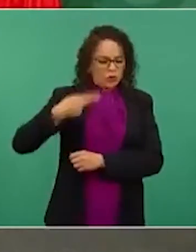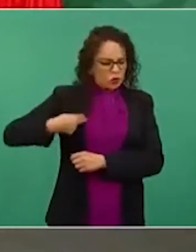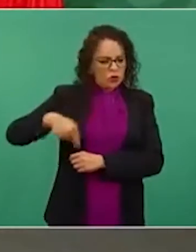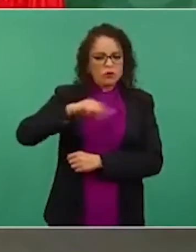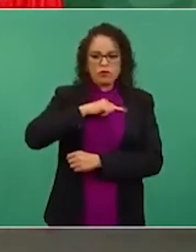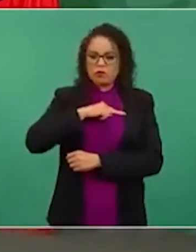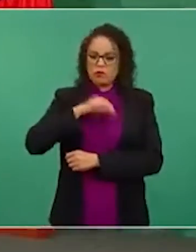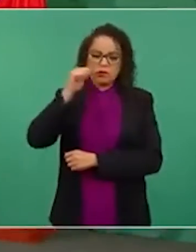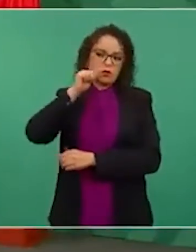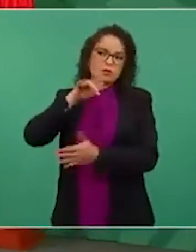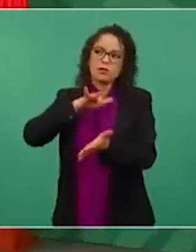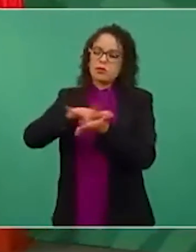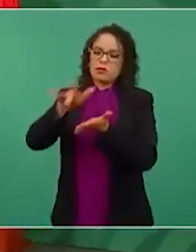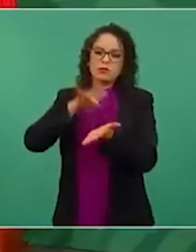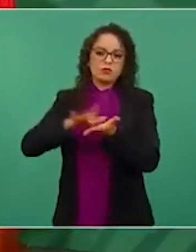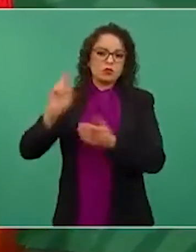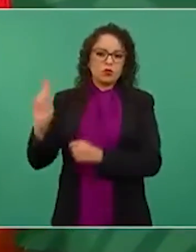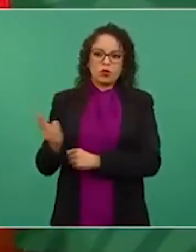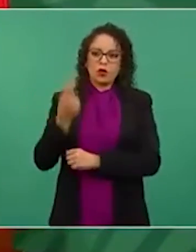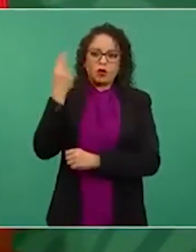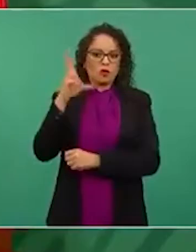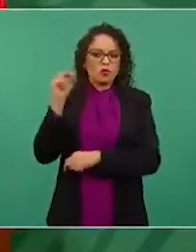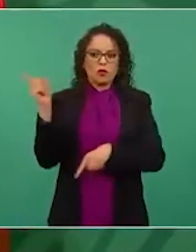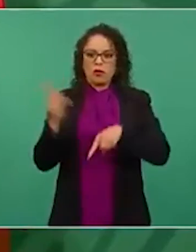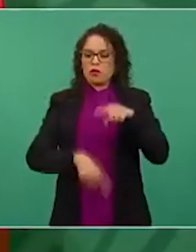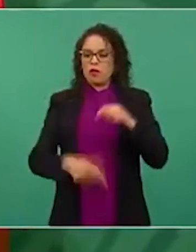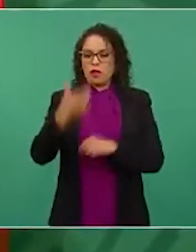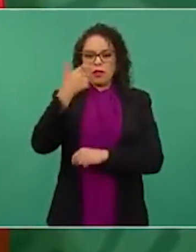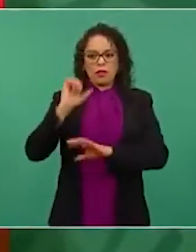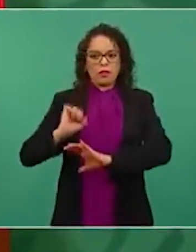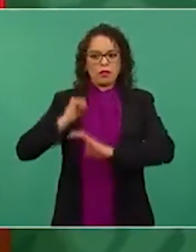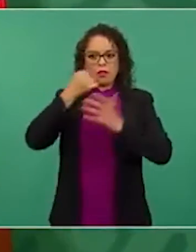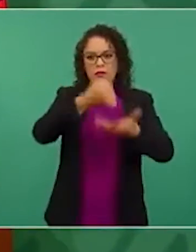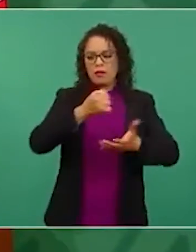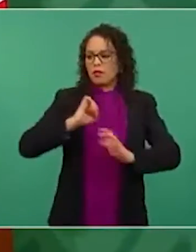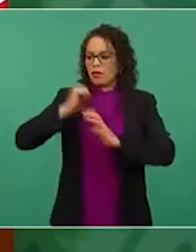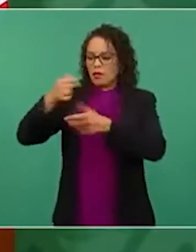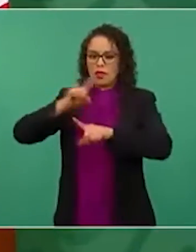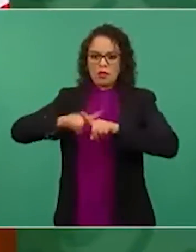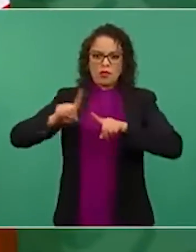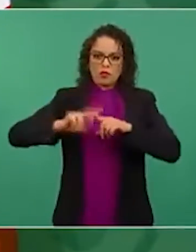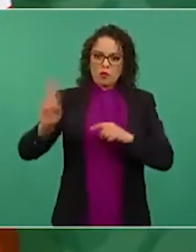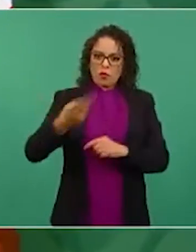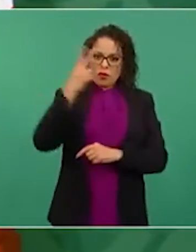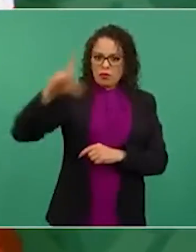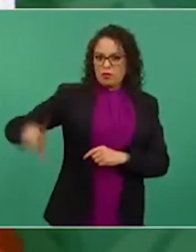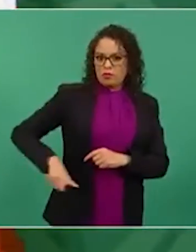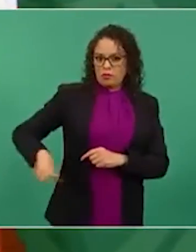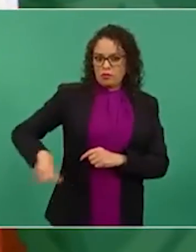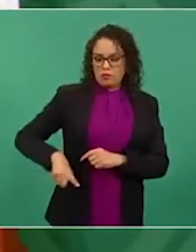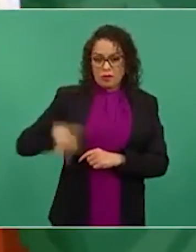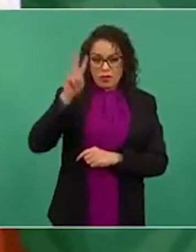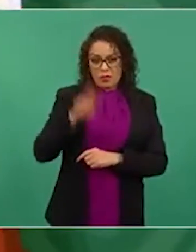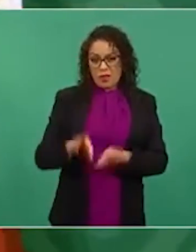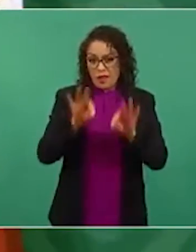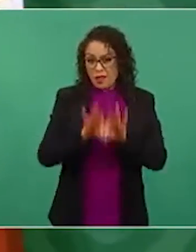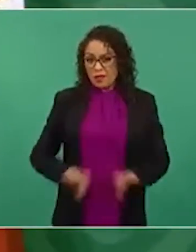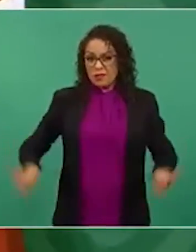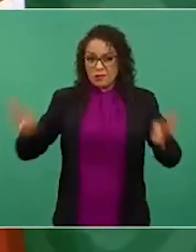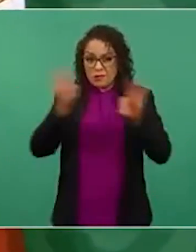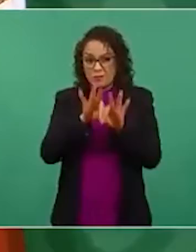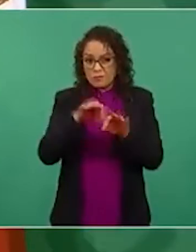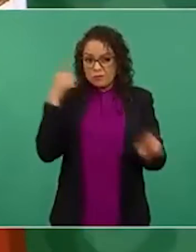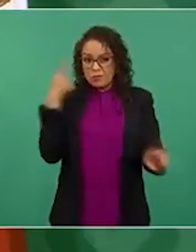nunca van a faltarle los recursos a las universidades públicas en general. La educación es muy importante, básica,